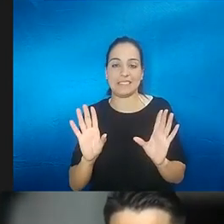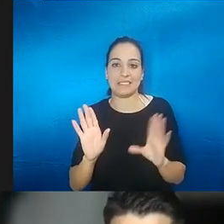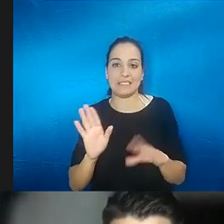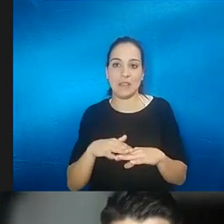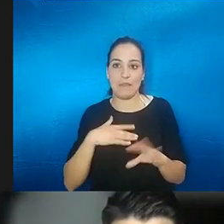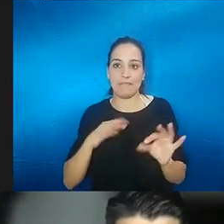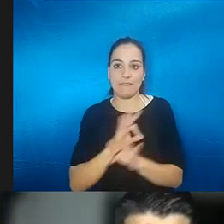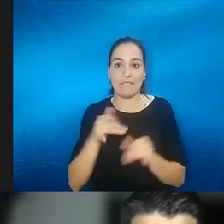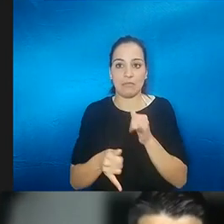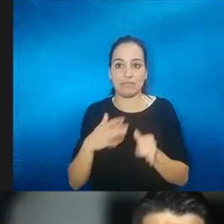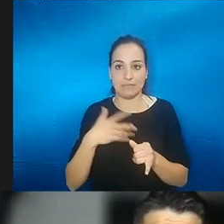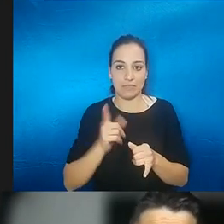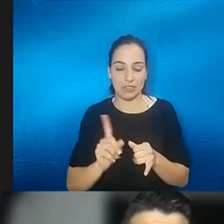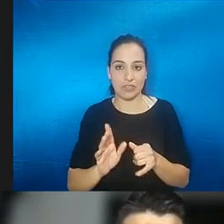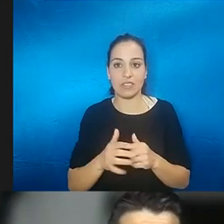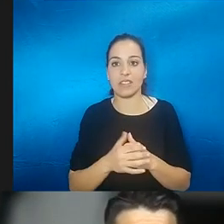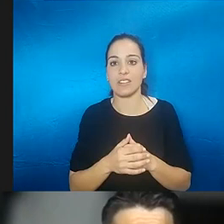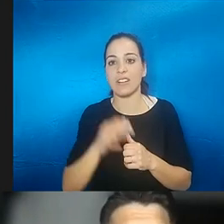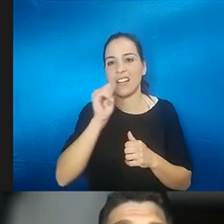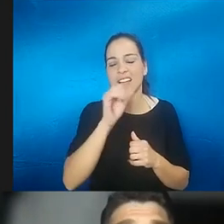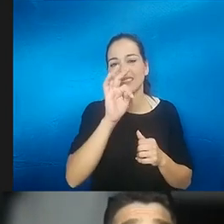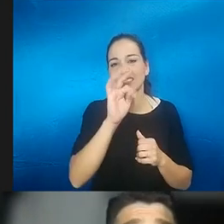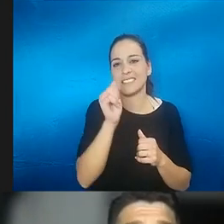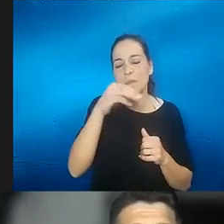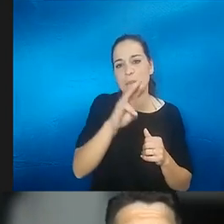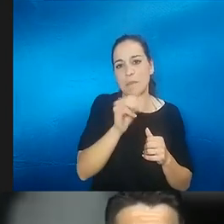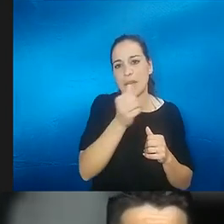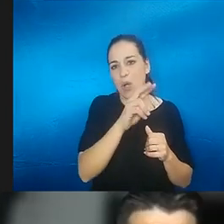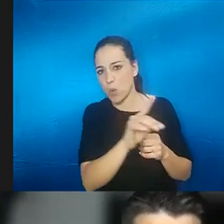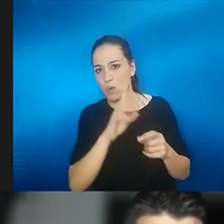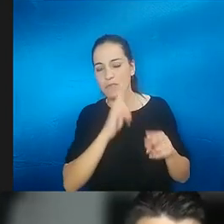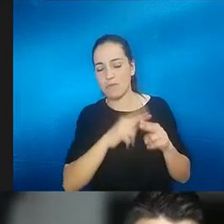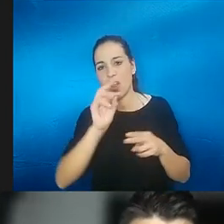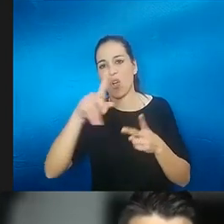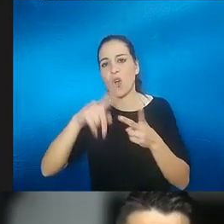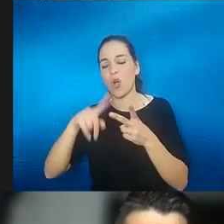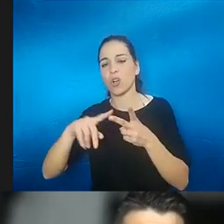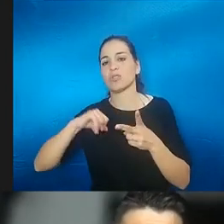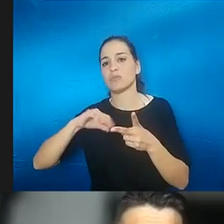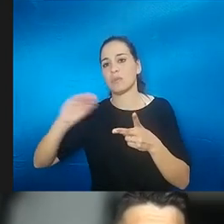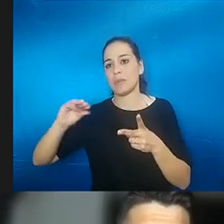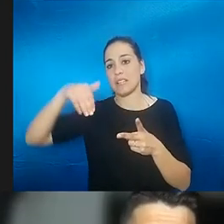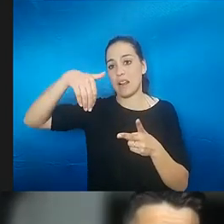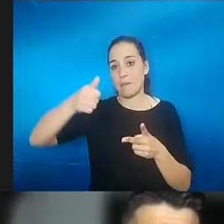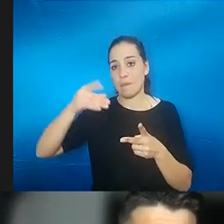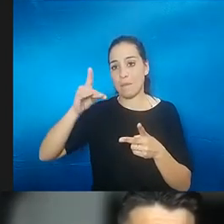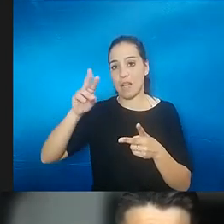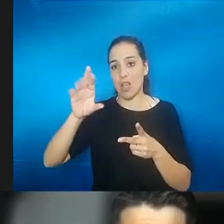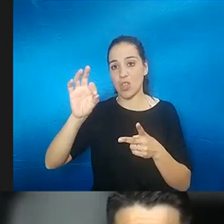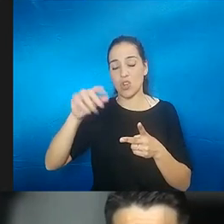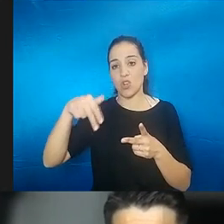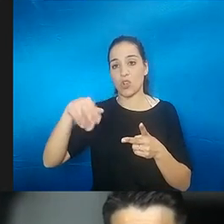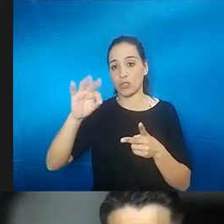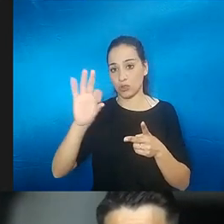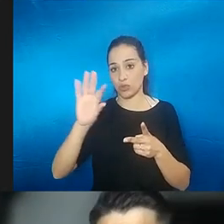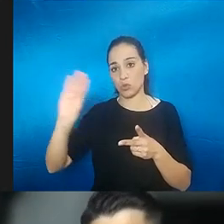equivocarme una creo que está en San Pau y otra está en un hospital que creo que se llama el hospital Los Madroños de Madrid al menos al menos la publicitan en